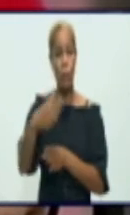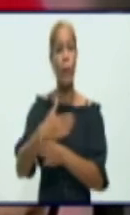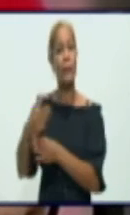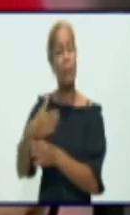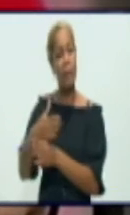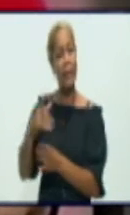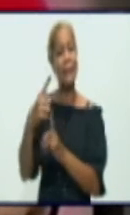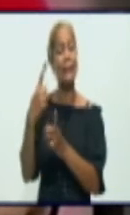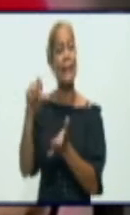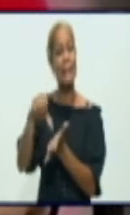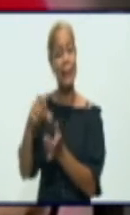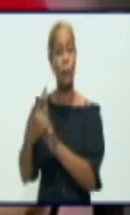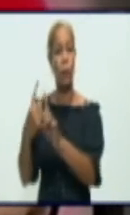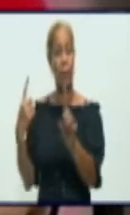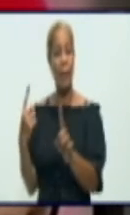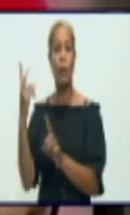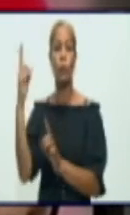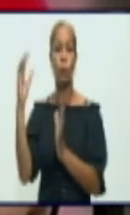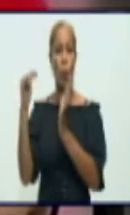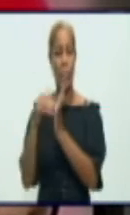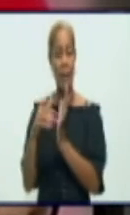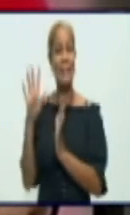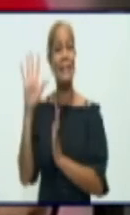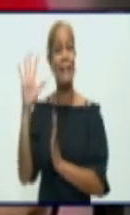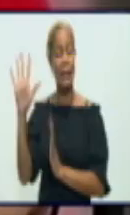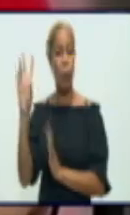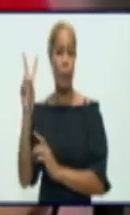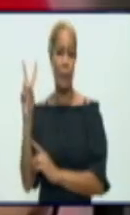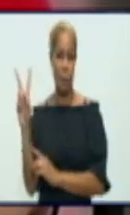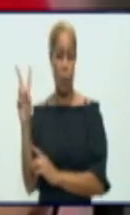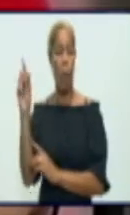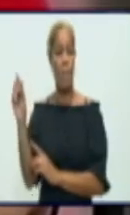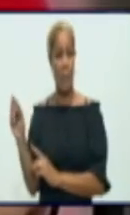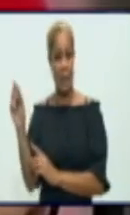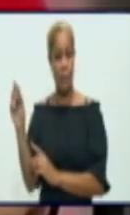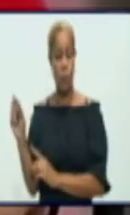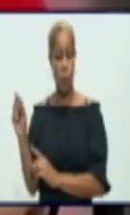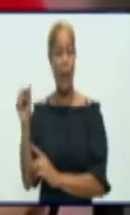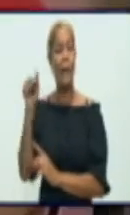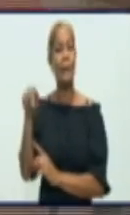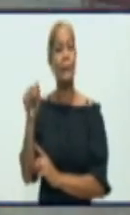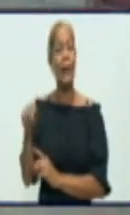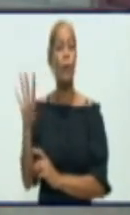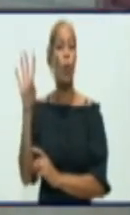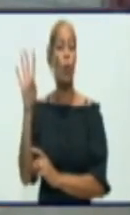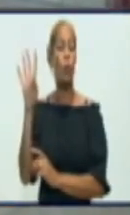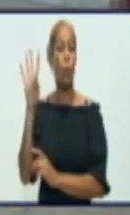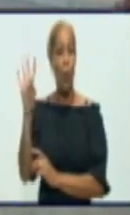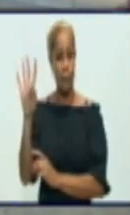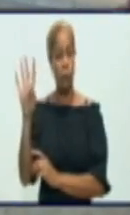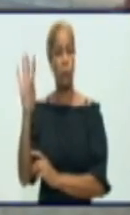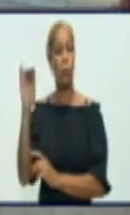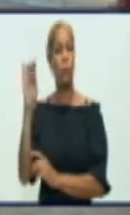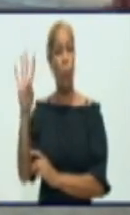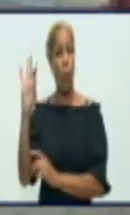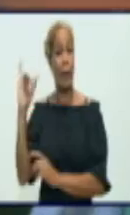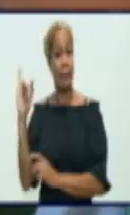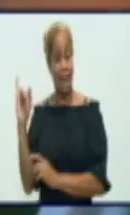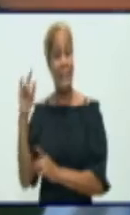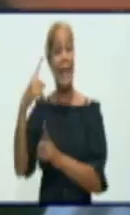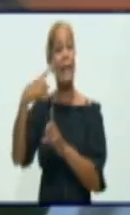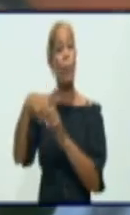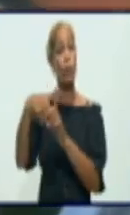aislamiento un total de 2.052 personas, de ellas 446 confirmados activos dentro de la